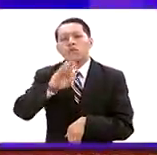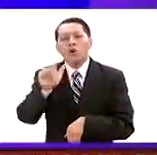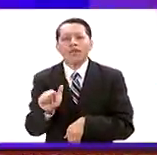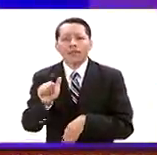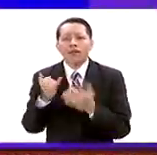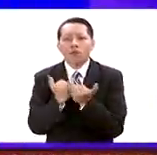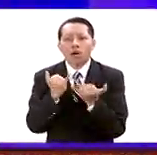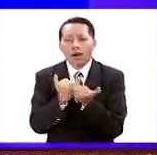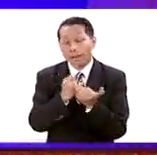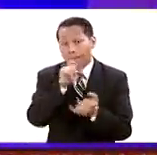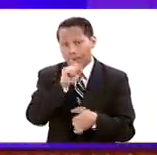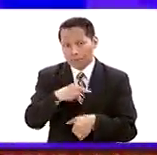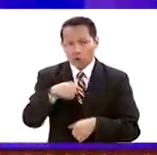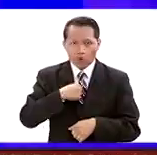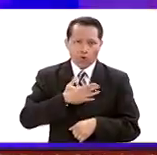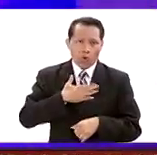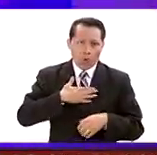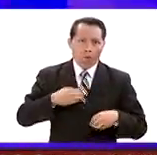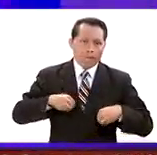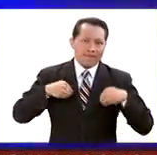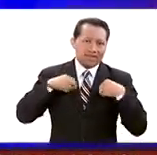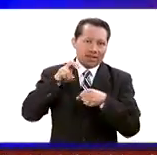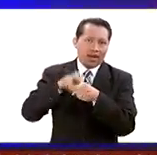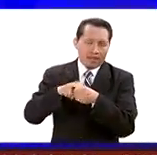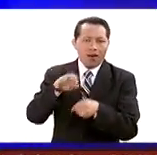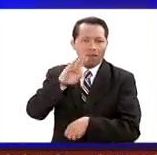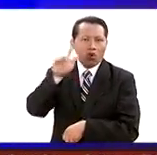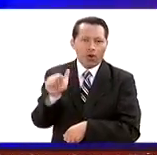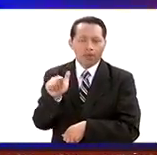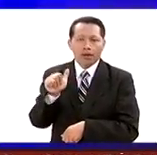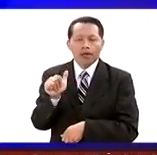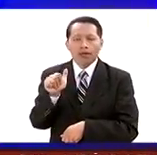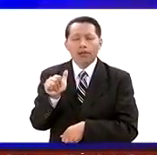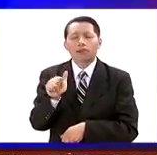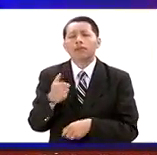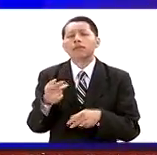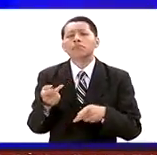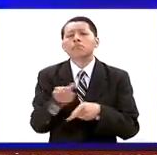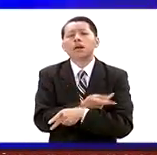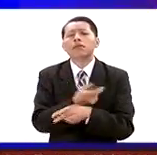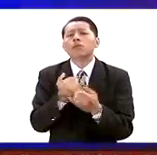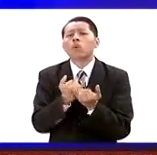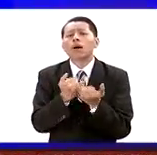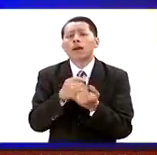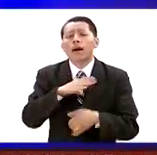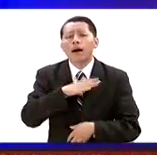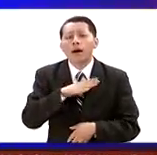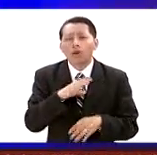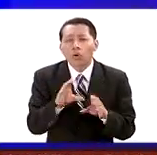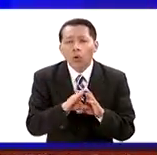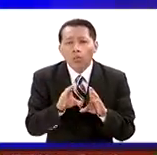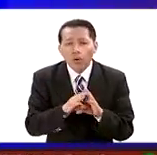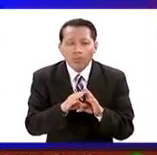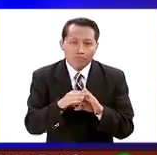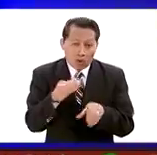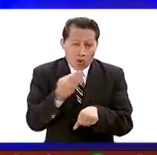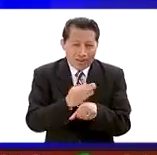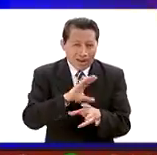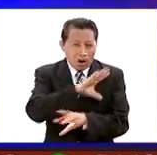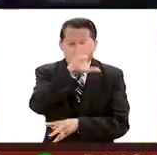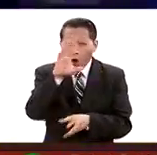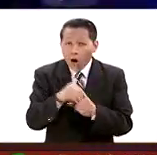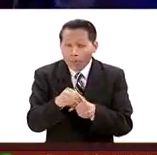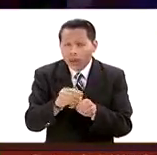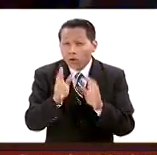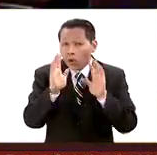en la zona de Homestead. Yo viví un par de años allá en el Estado de Florida. No tengo la precisión todavía para poder confirmar en este momento al aire